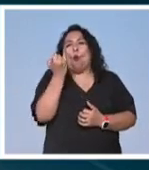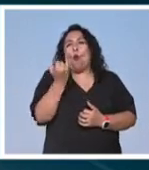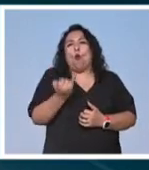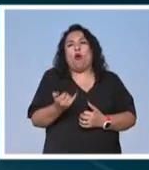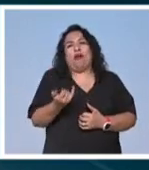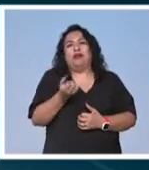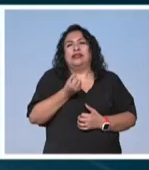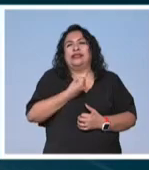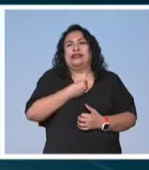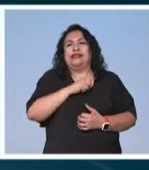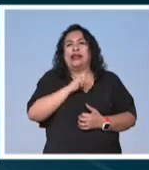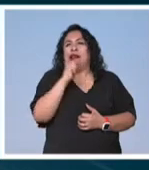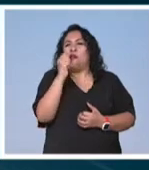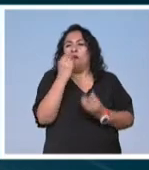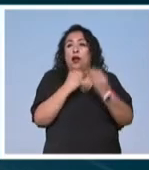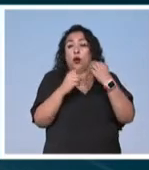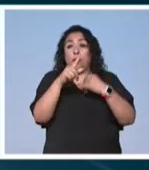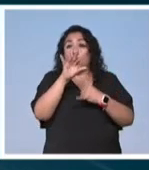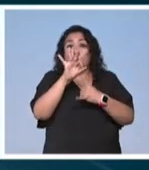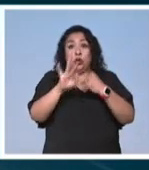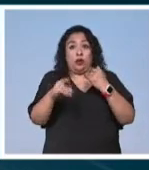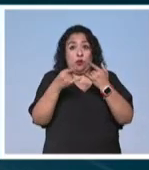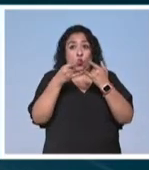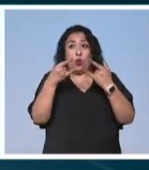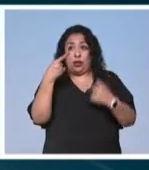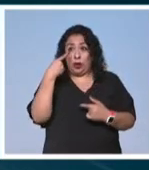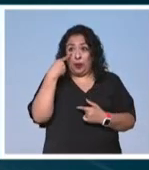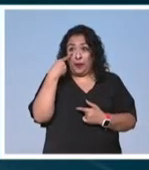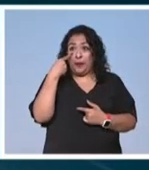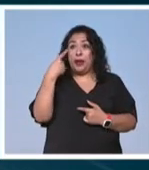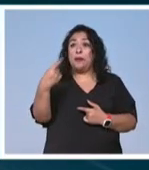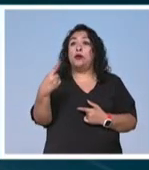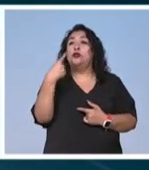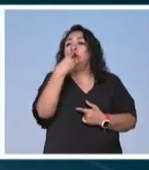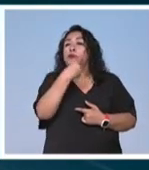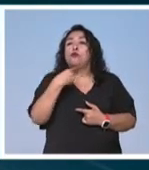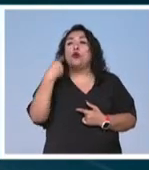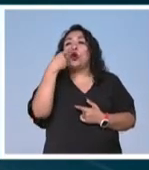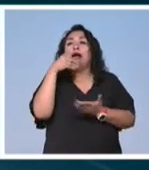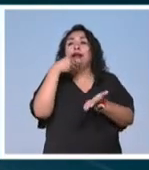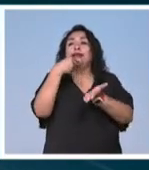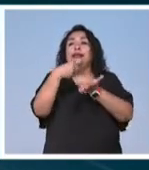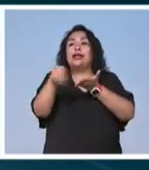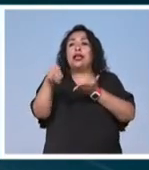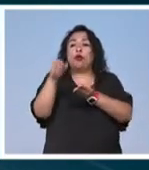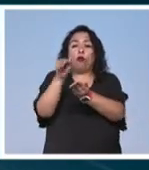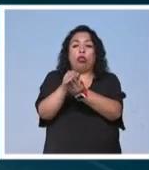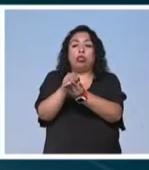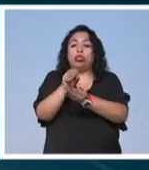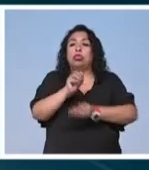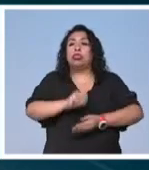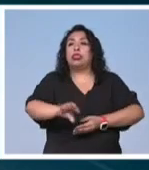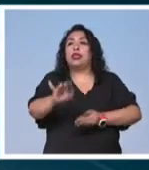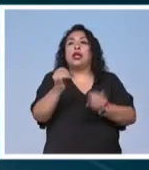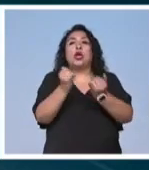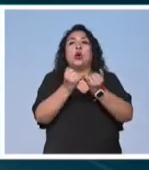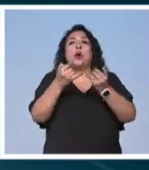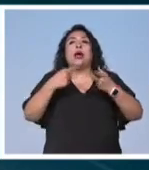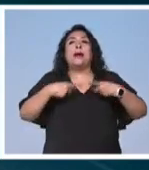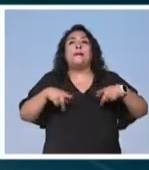final termina el cuento donde vemos con la boca de un cerdo y la torta ahí tirado como una persona